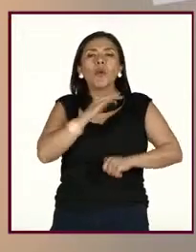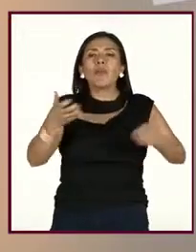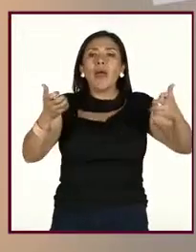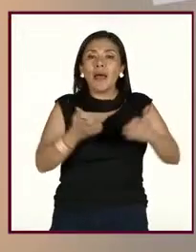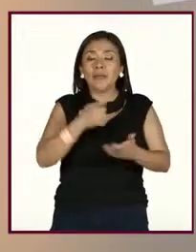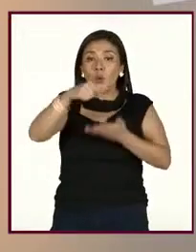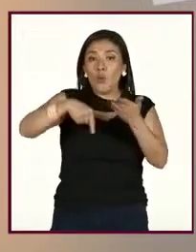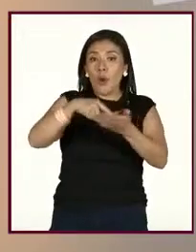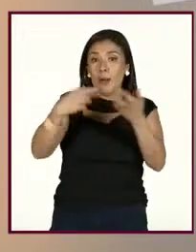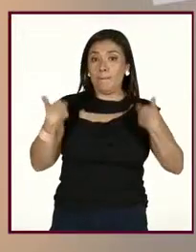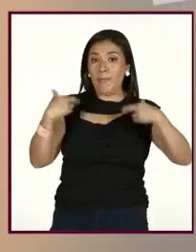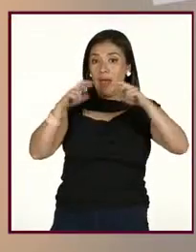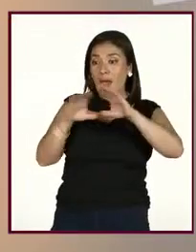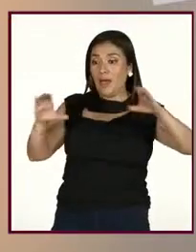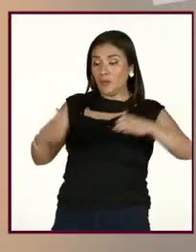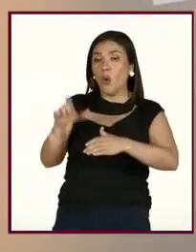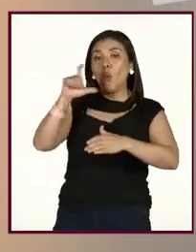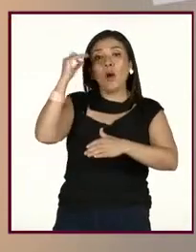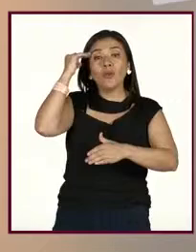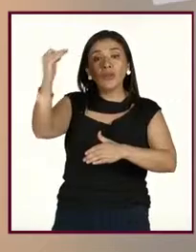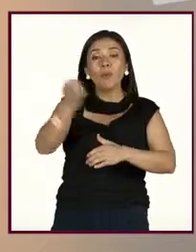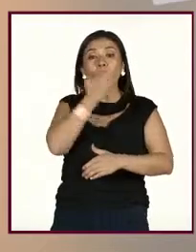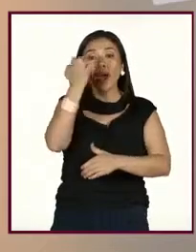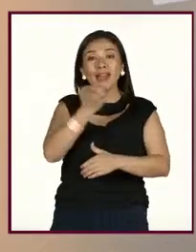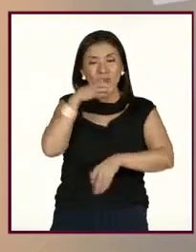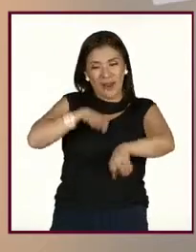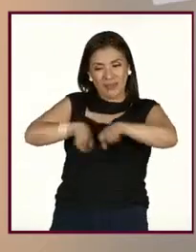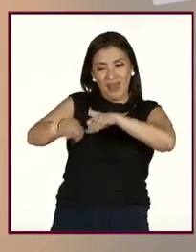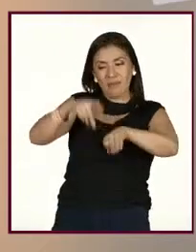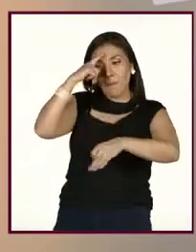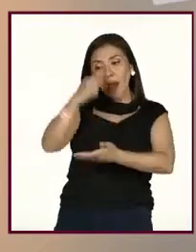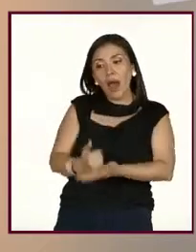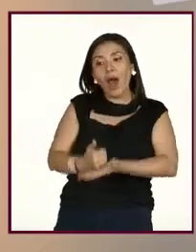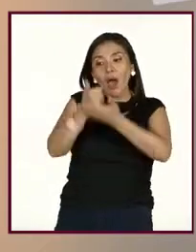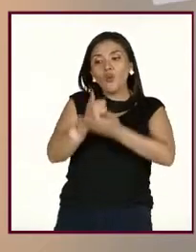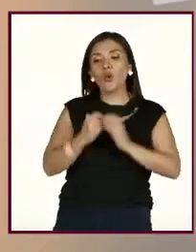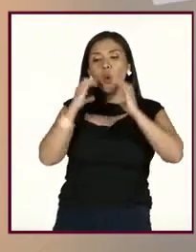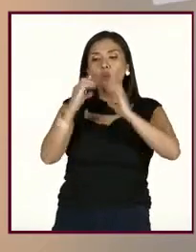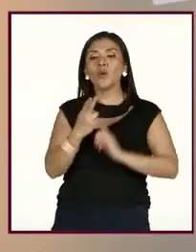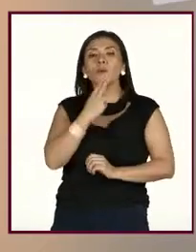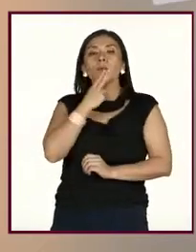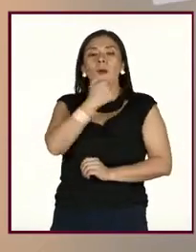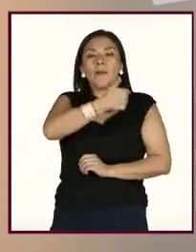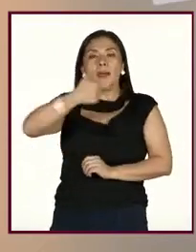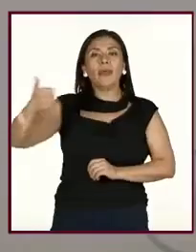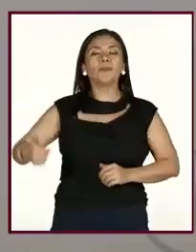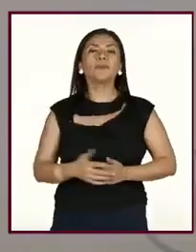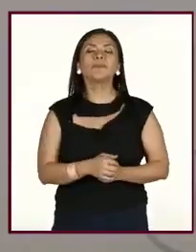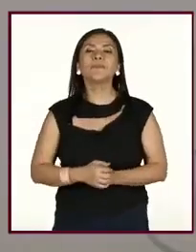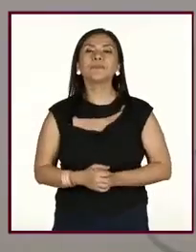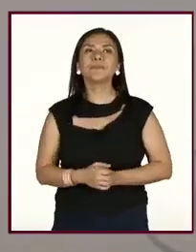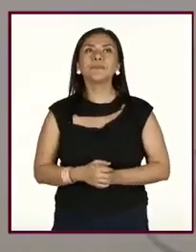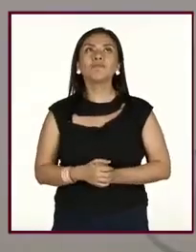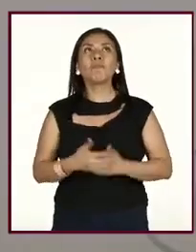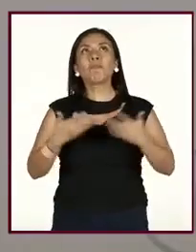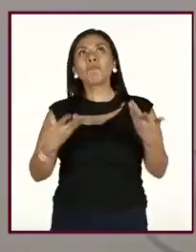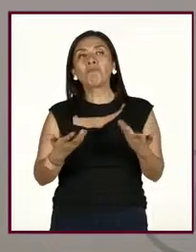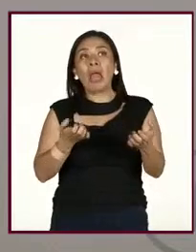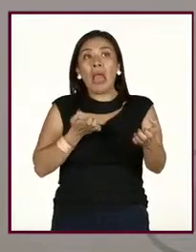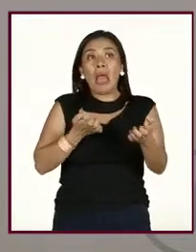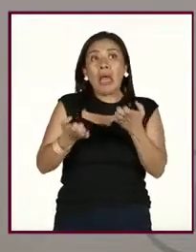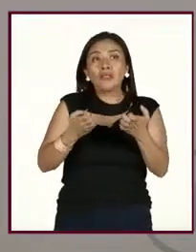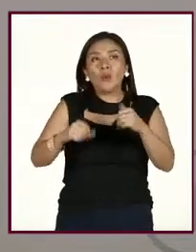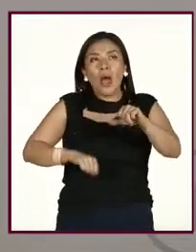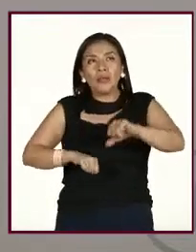el colectivo docente durante la jornada escolar para ayudar al autocuidado, maestra? Pues, ¿qué ejercicios, qué